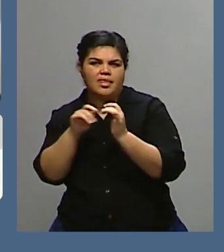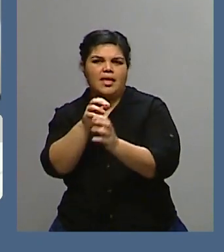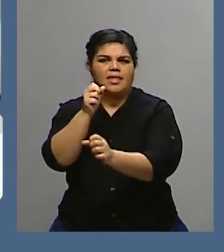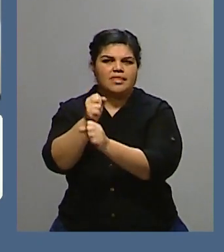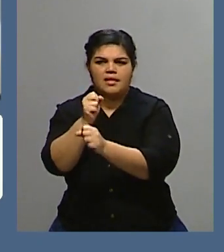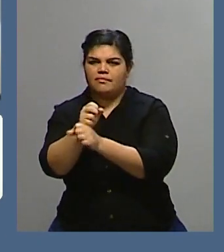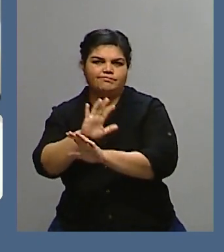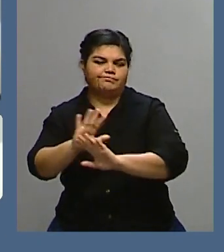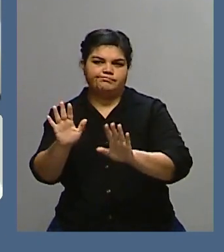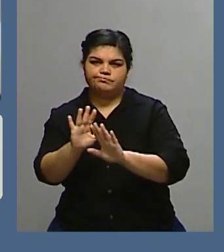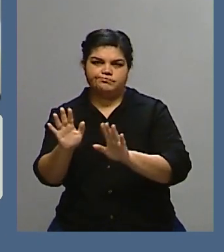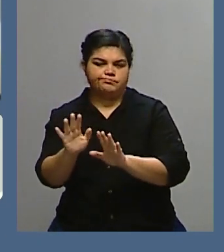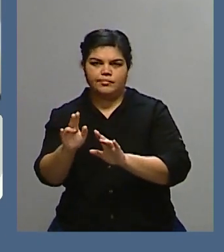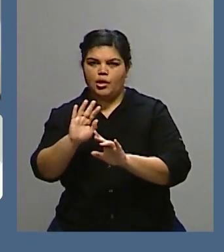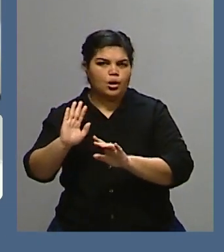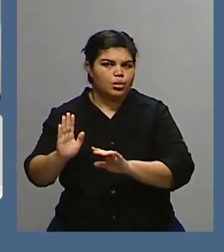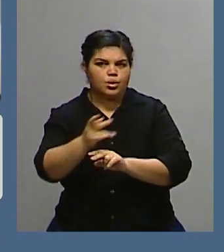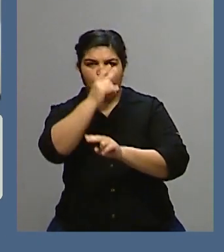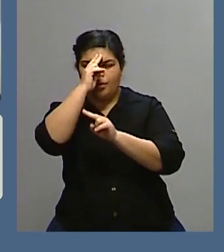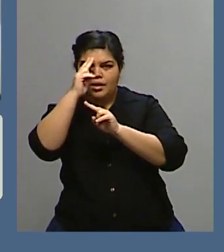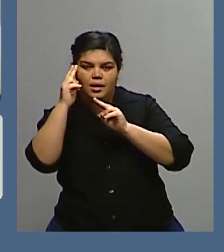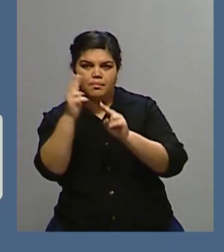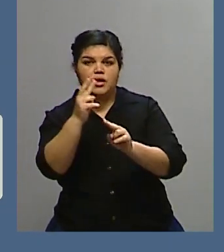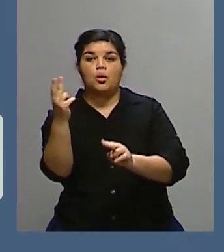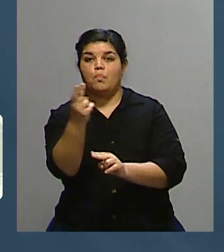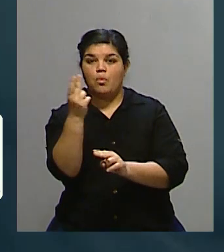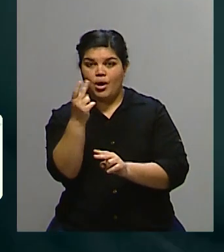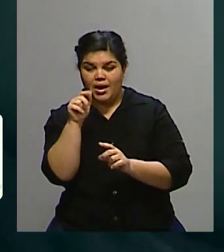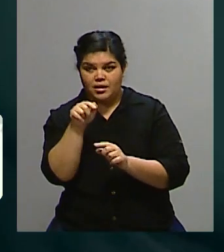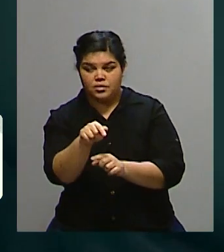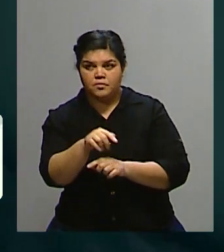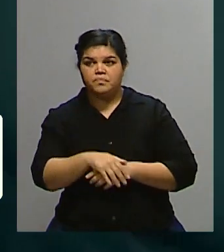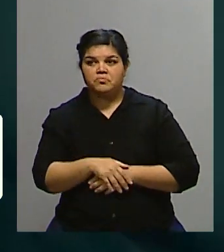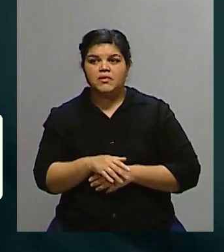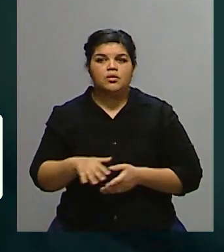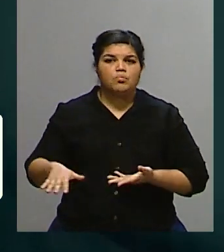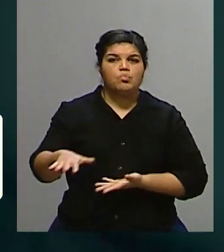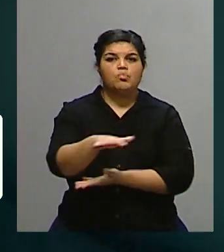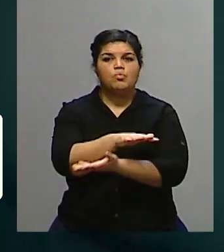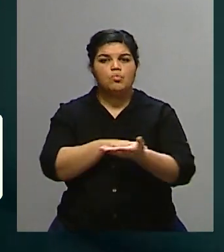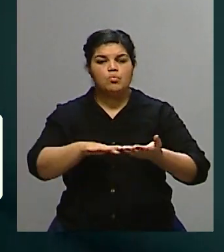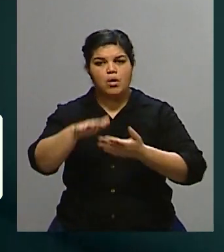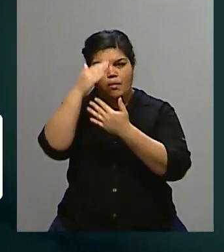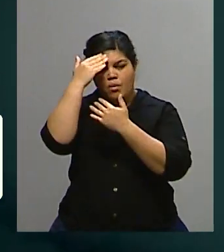Es un momento que le sirve al pueblo también, al pueblo británico, para